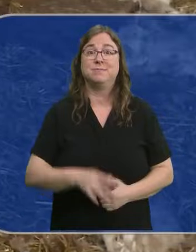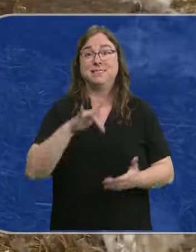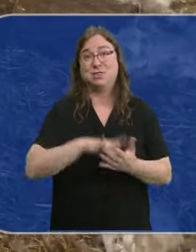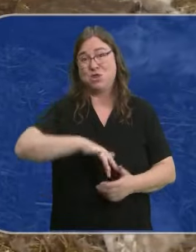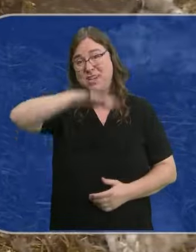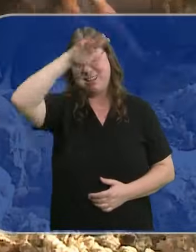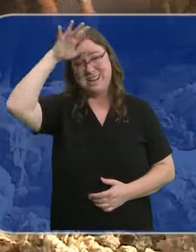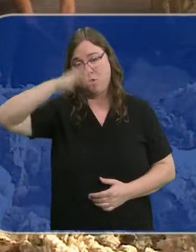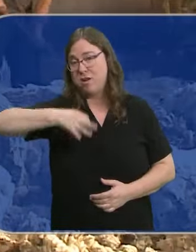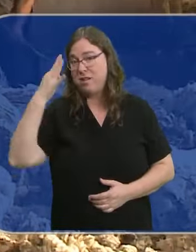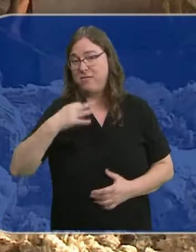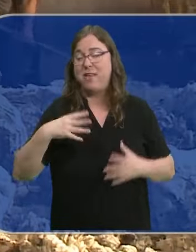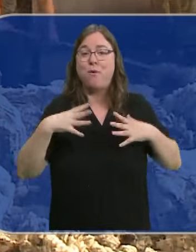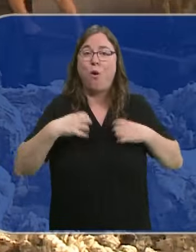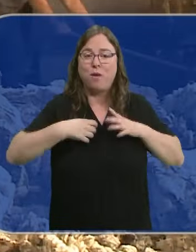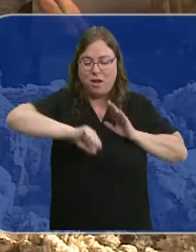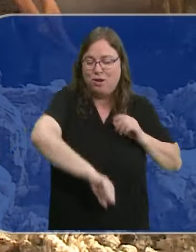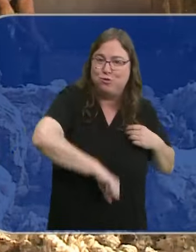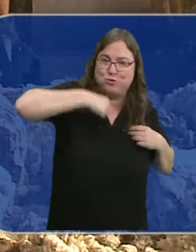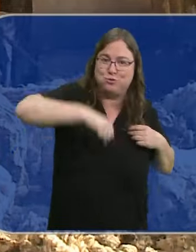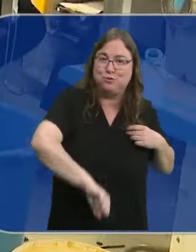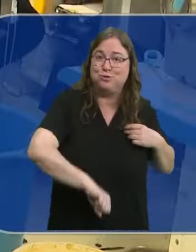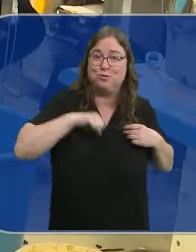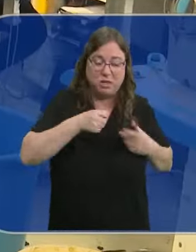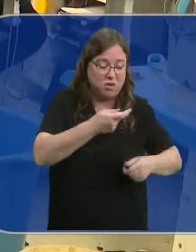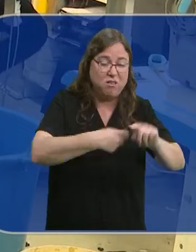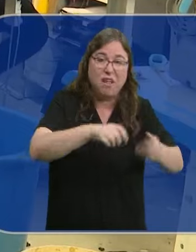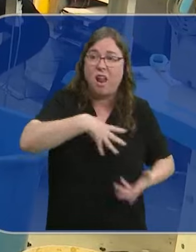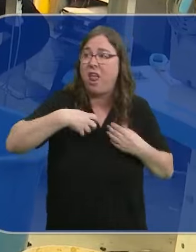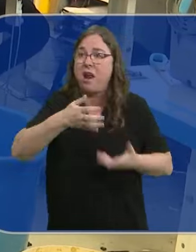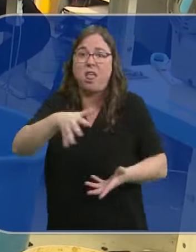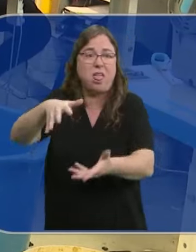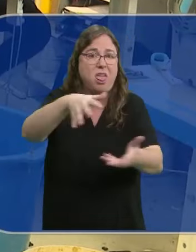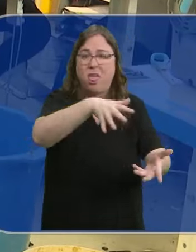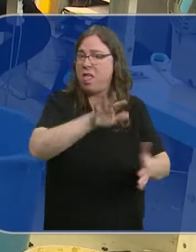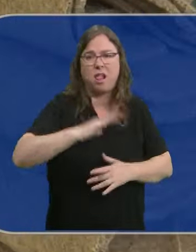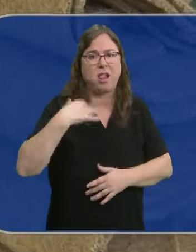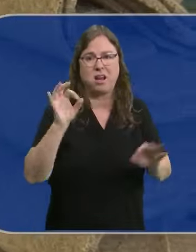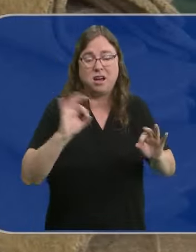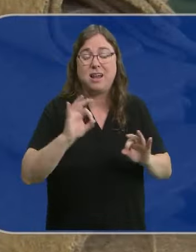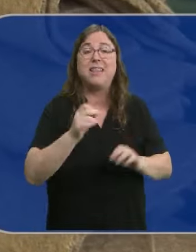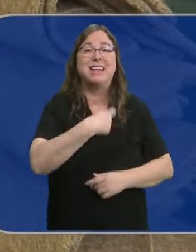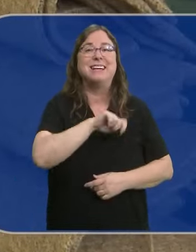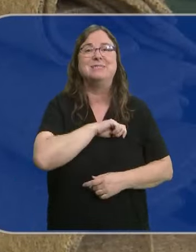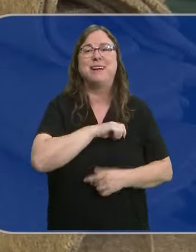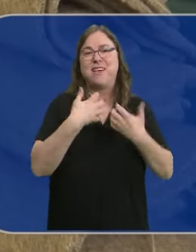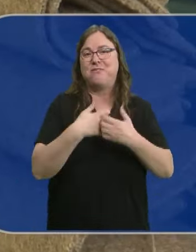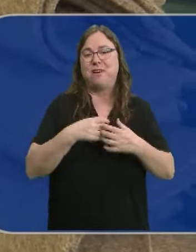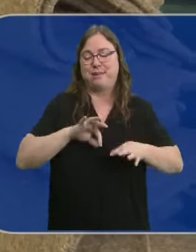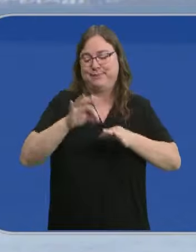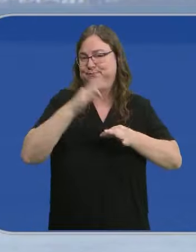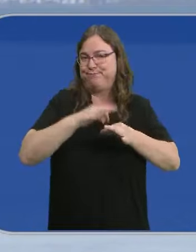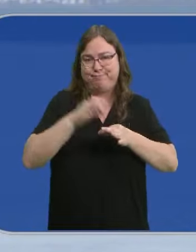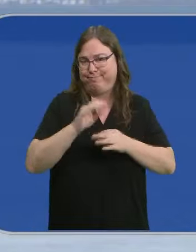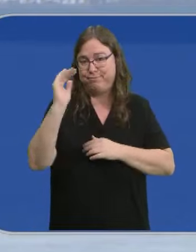Llega el calor y es época de esquilar a las ovejas, pero la lana no encuentra salida en el mercado. En España se ha reducido la industria textil y la única